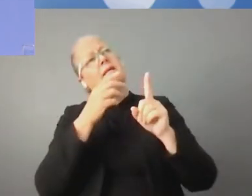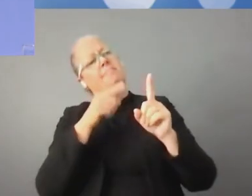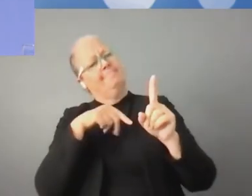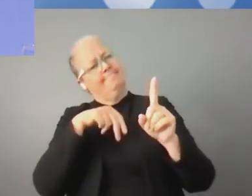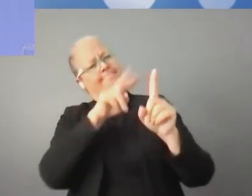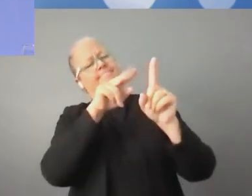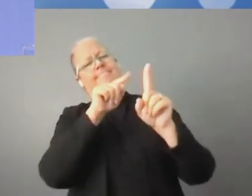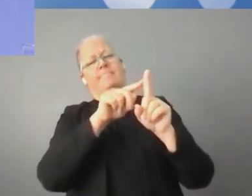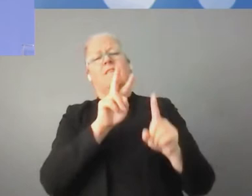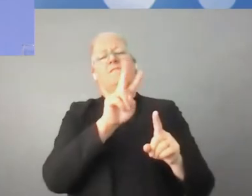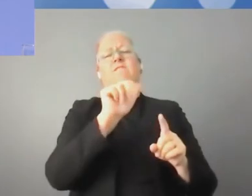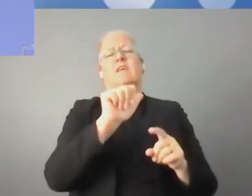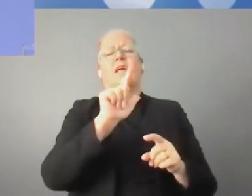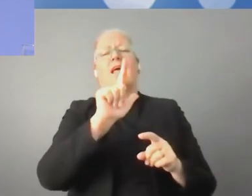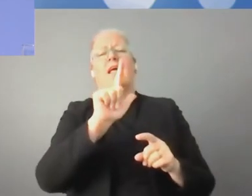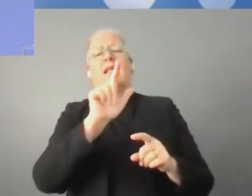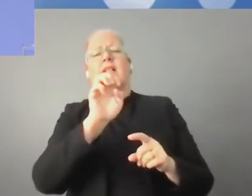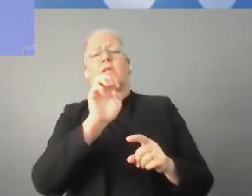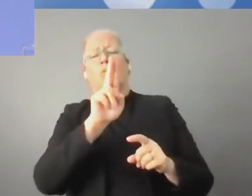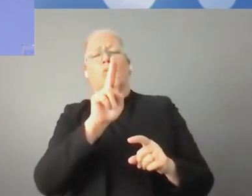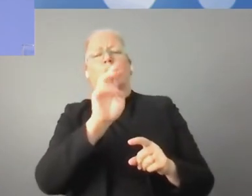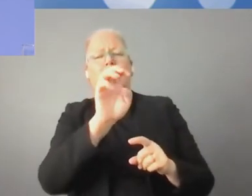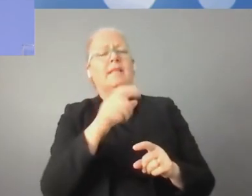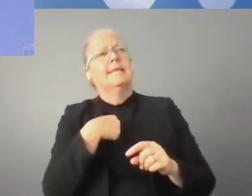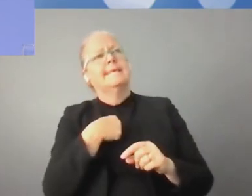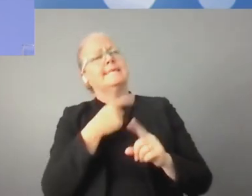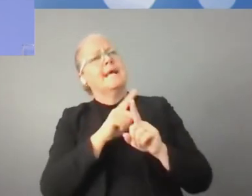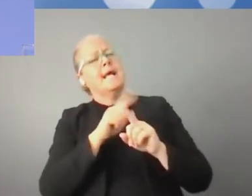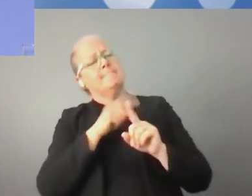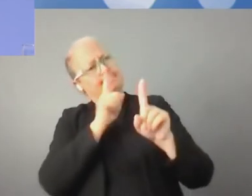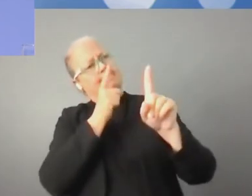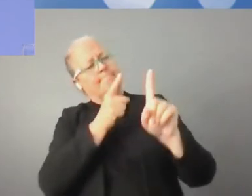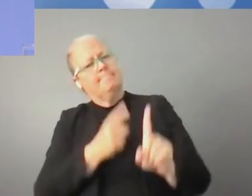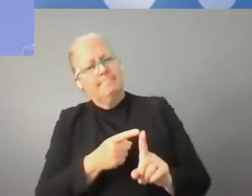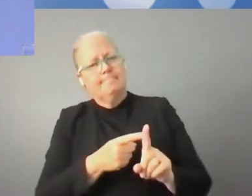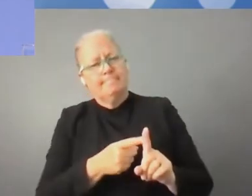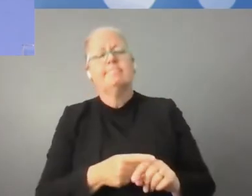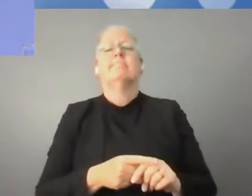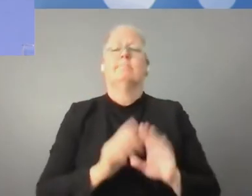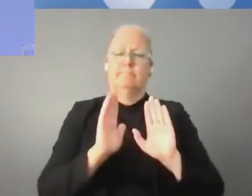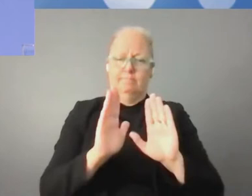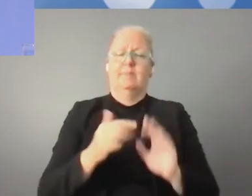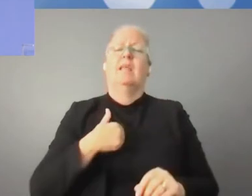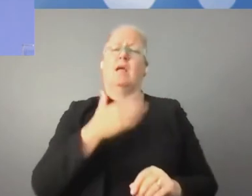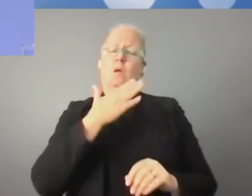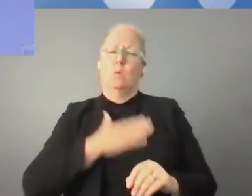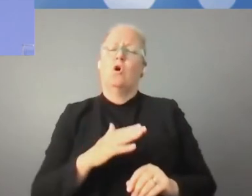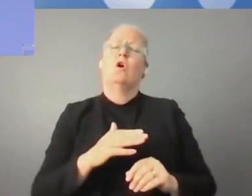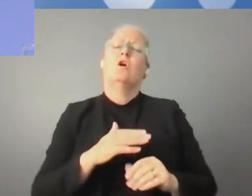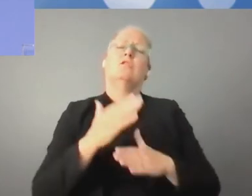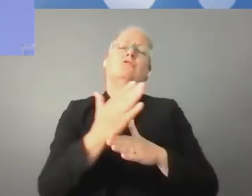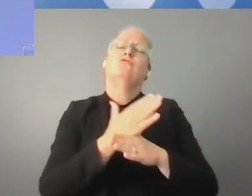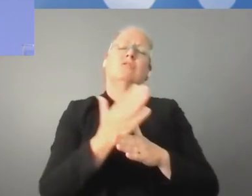Para responder a su pregunta, quiero compartir una idea muy simple. Hace 50 años,